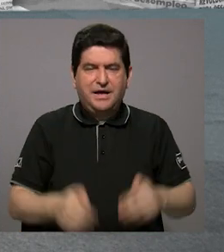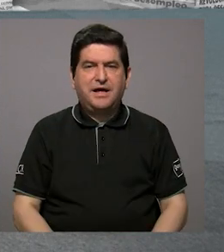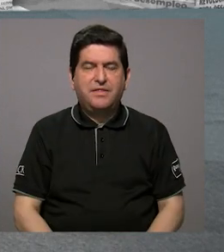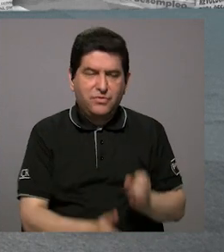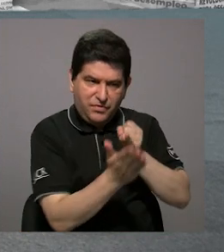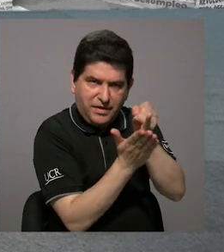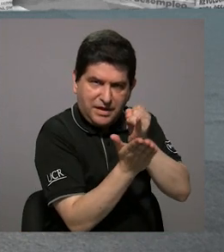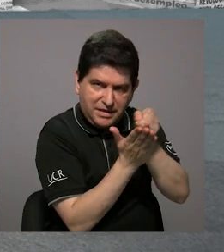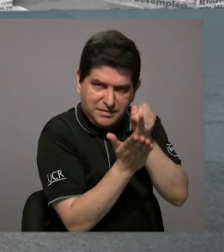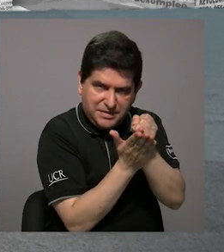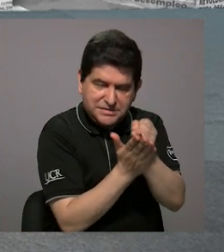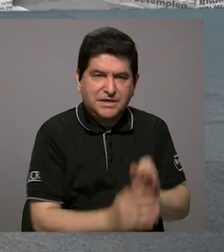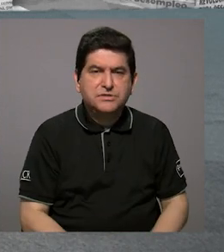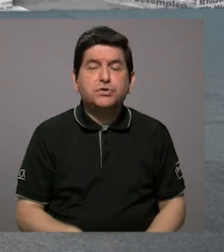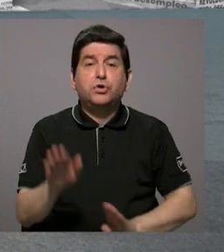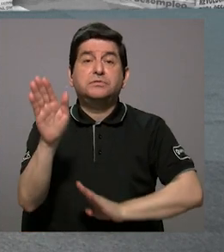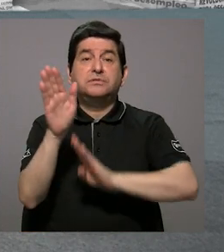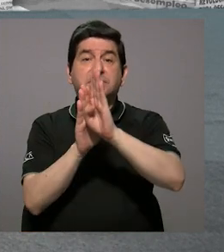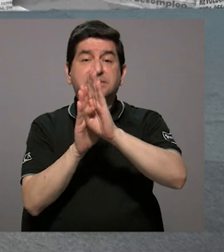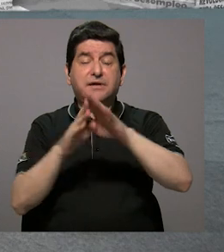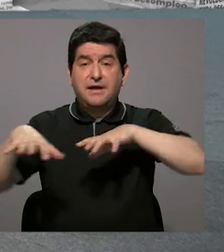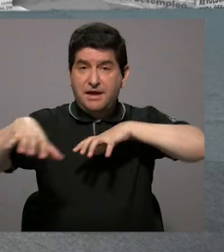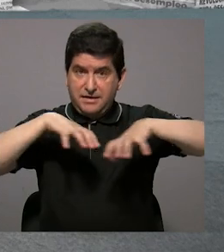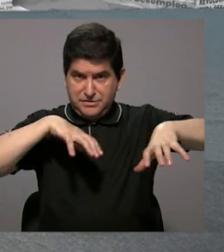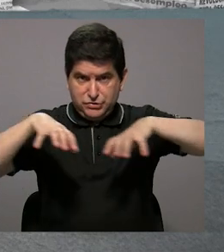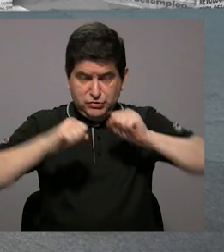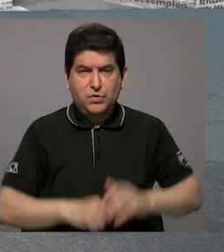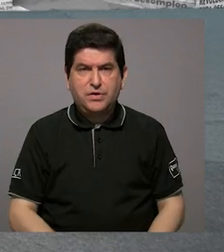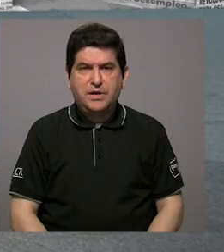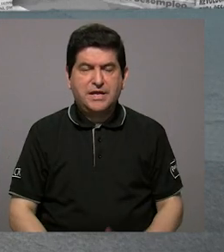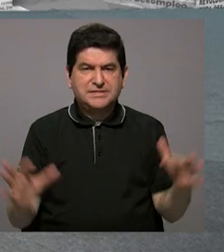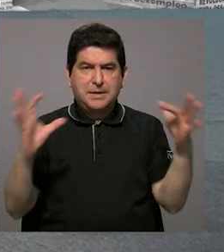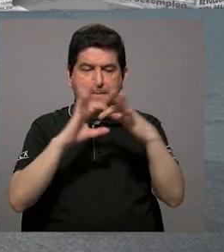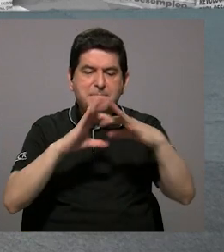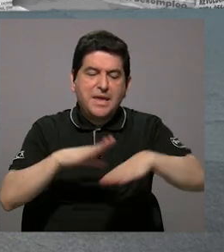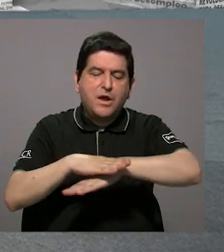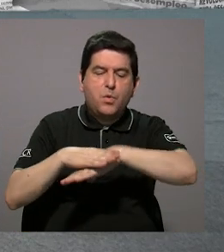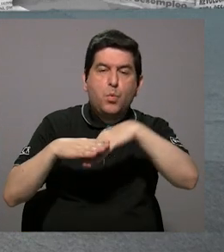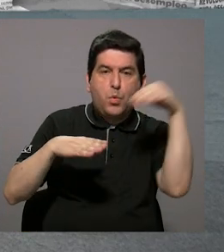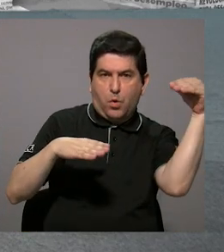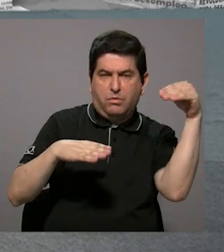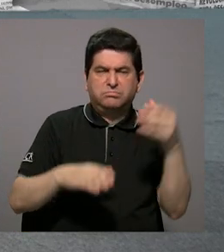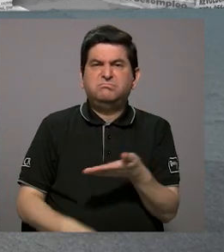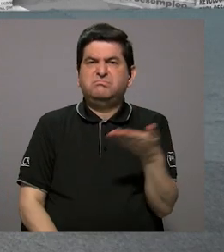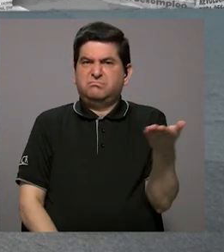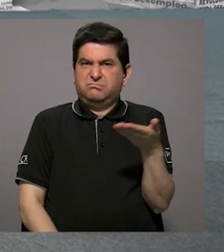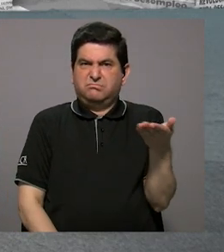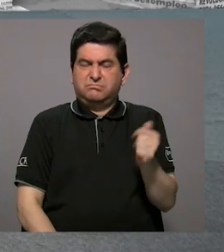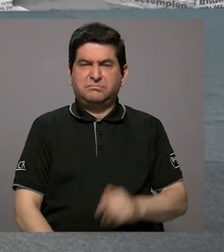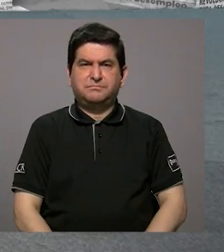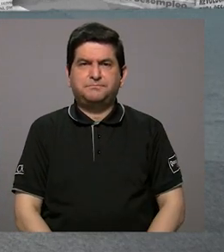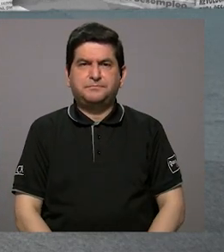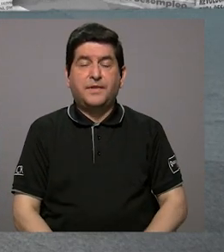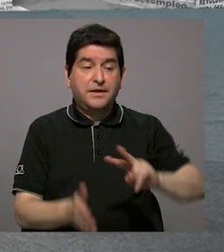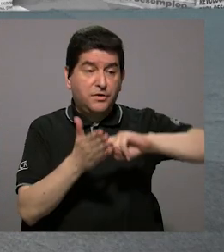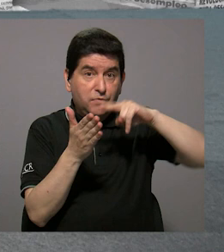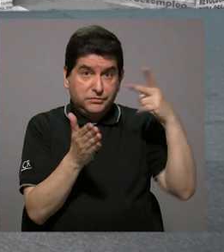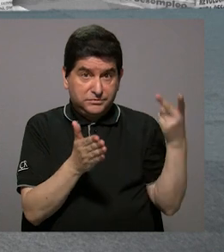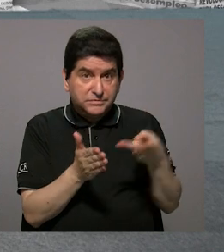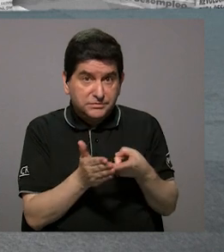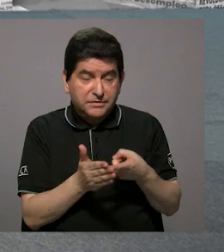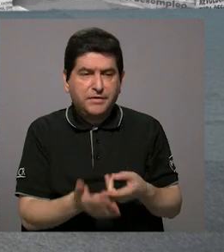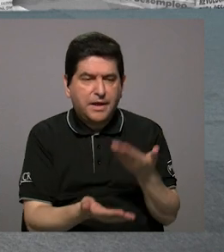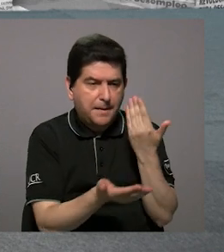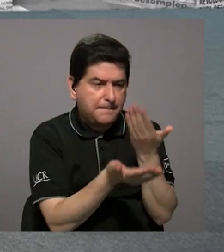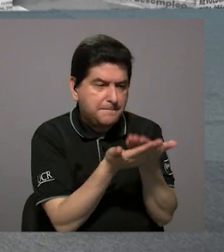que es propiamente la investigación, desarrollamos actividades de vínculo externo relacionadas con lo que